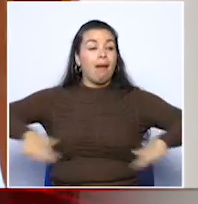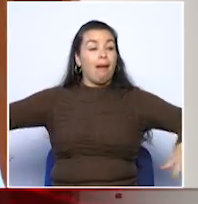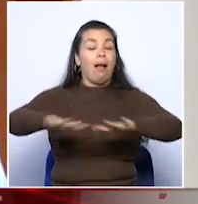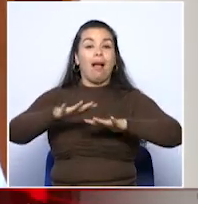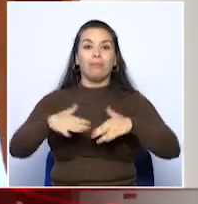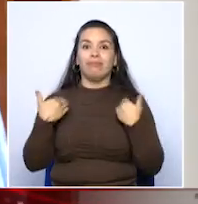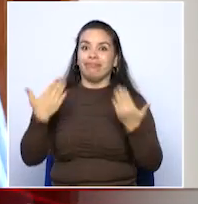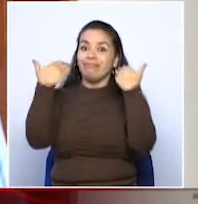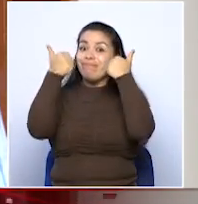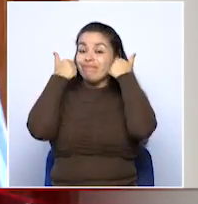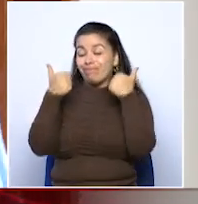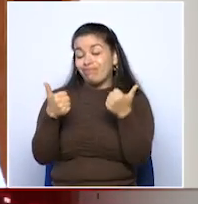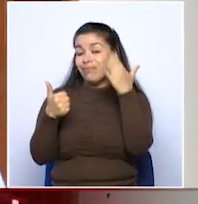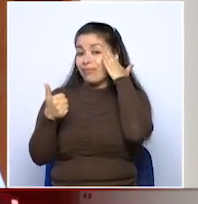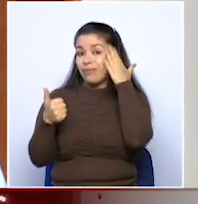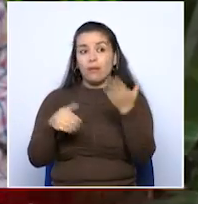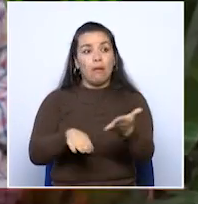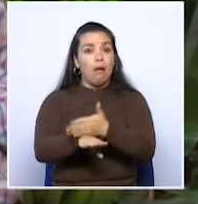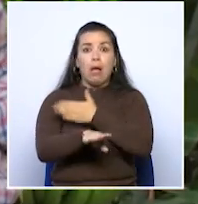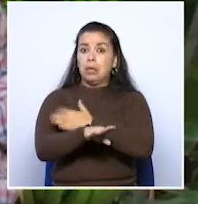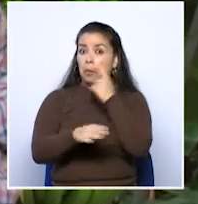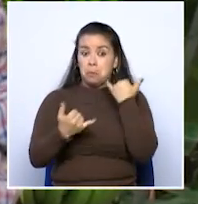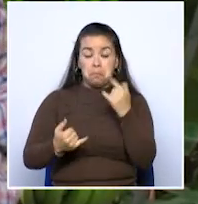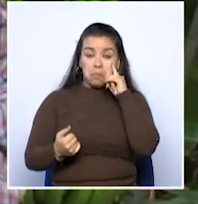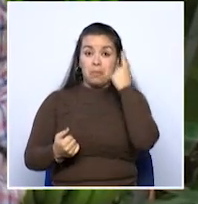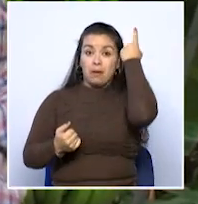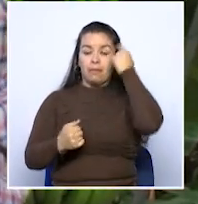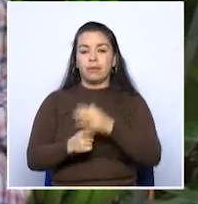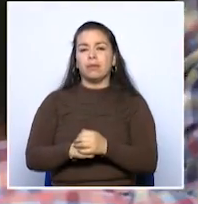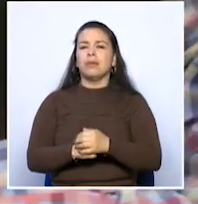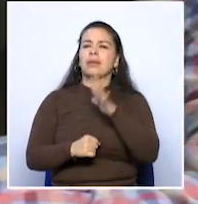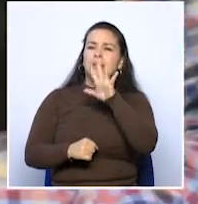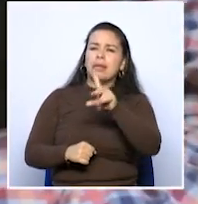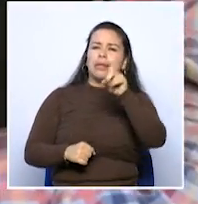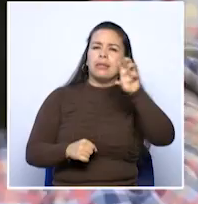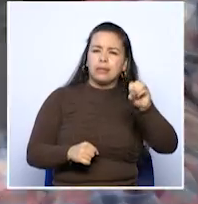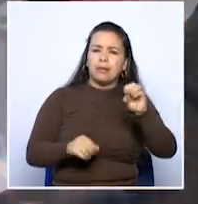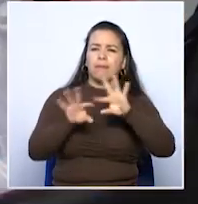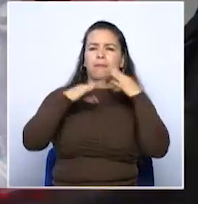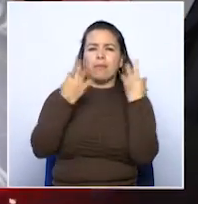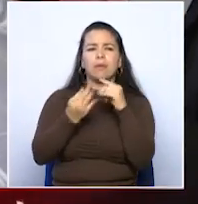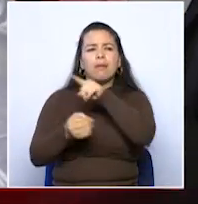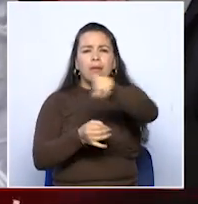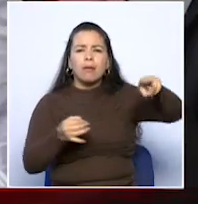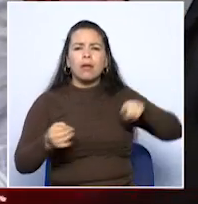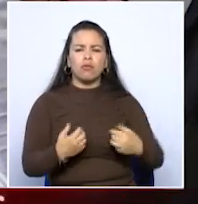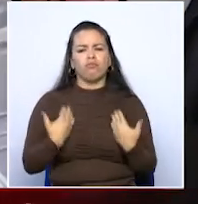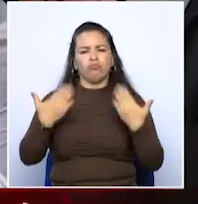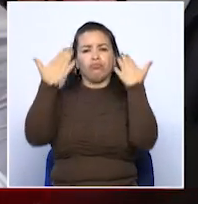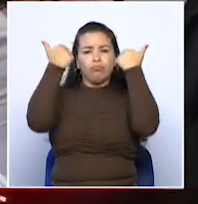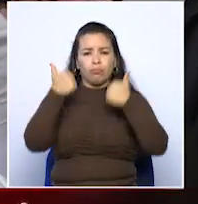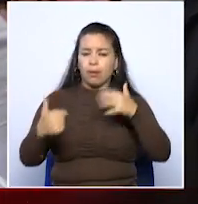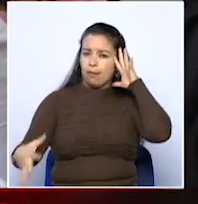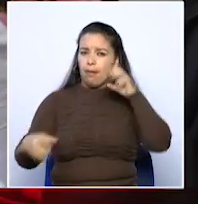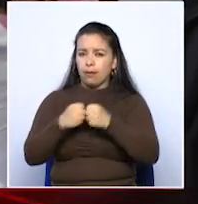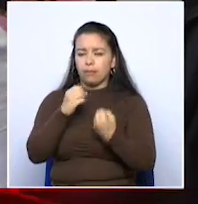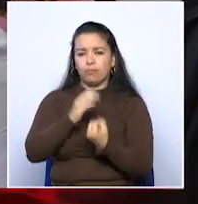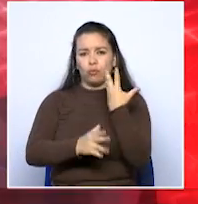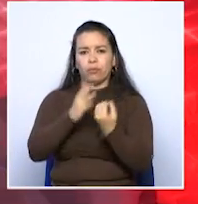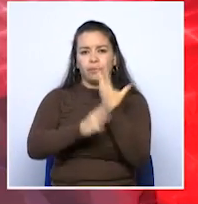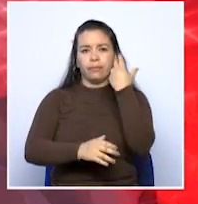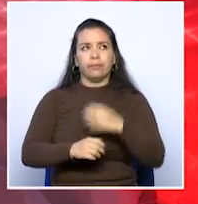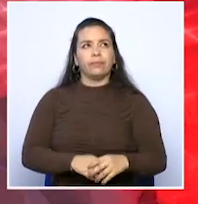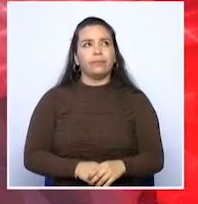se puede decir nunca se había visto. Más de 560 familias del campo rizaraldense se beneficiarán de estas alianzas productivas.